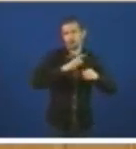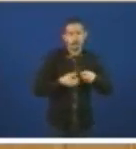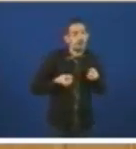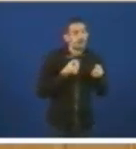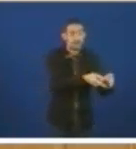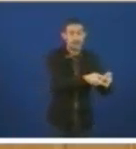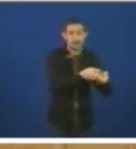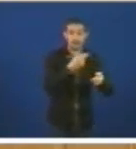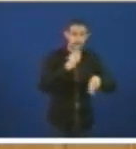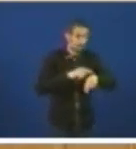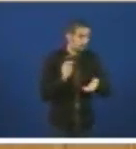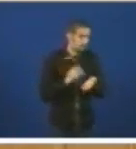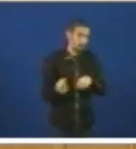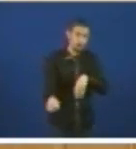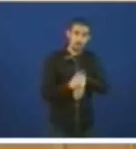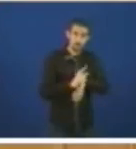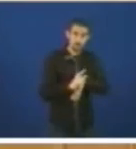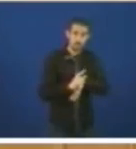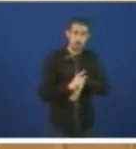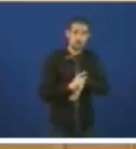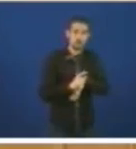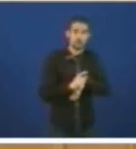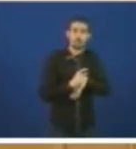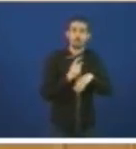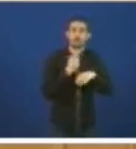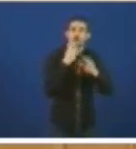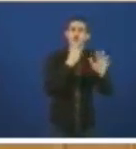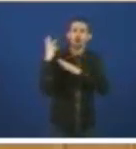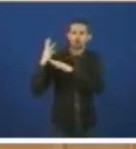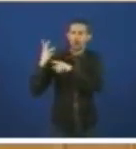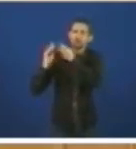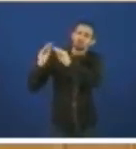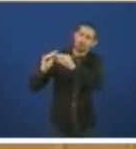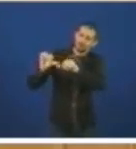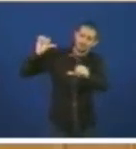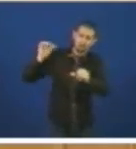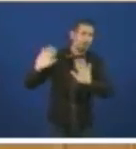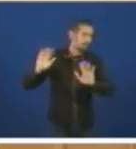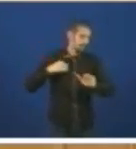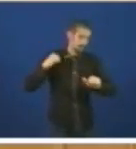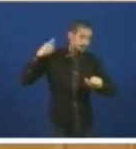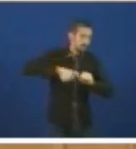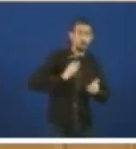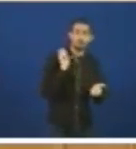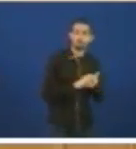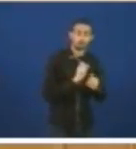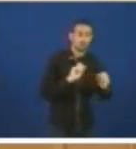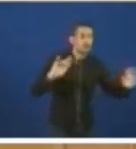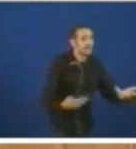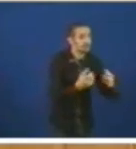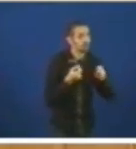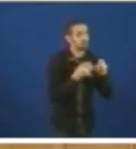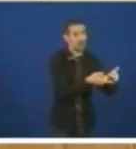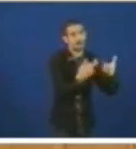aunque o menor tempo posible moito menos que os oito anos que pasaron podamos impulsar a reactivación do sector naval en Galicia en